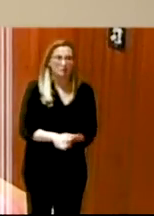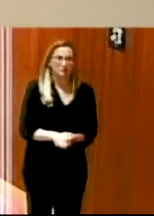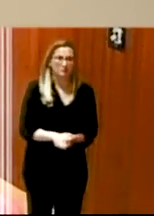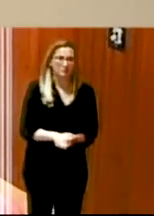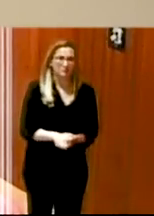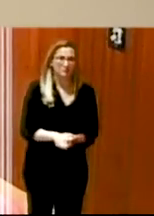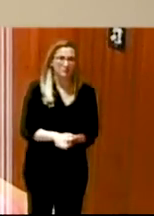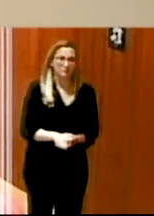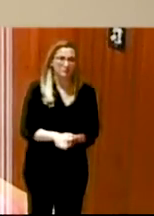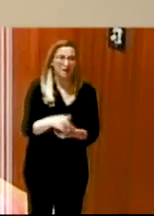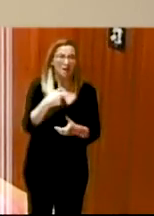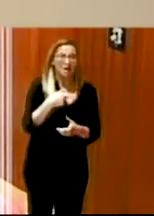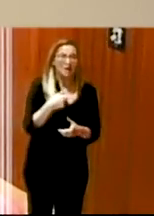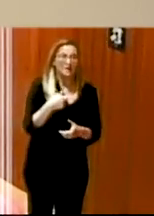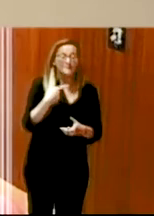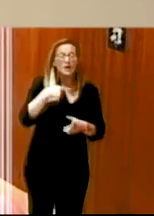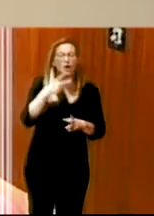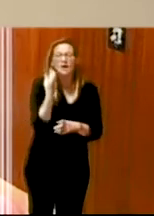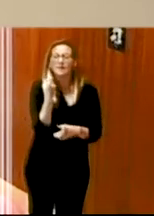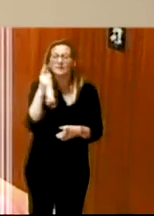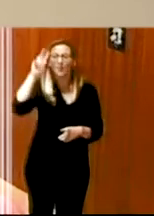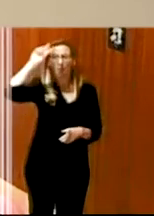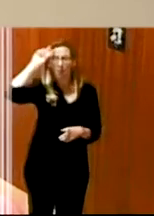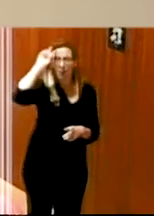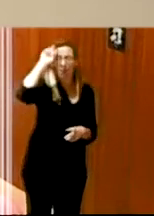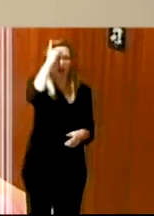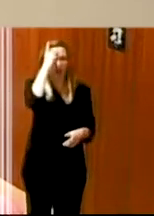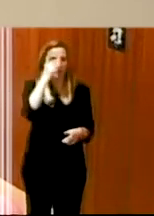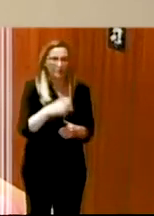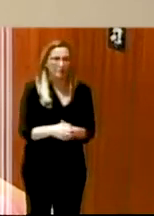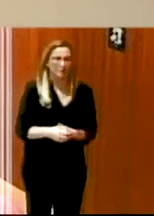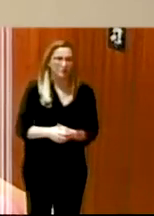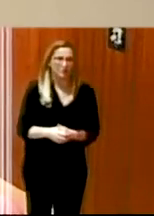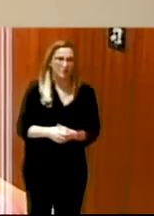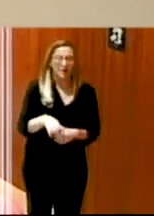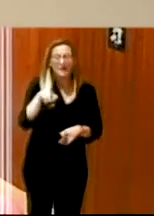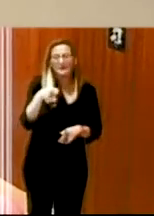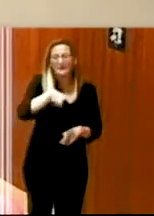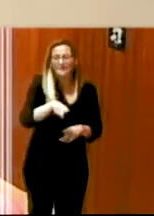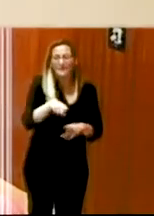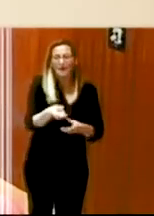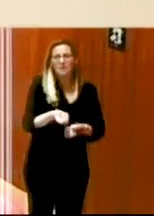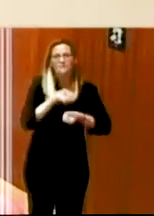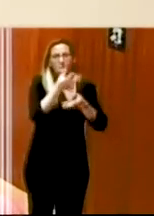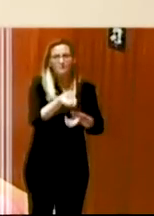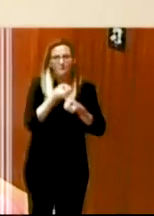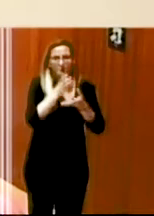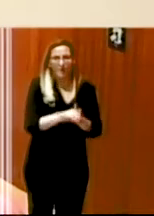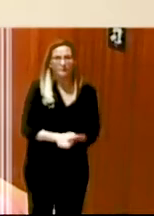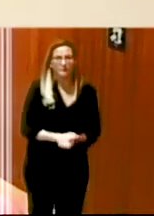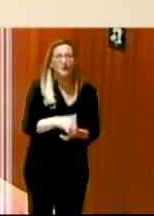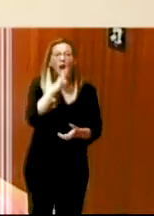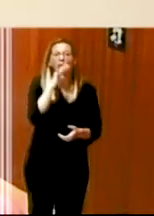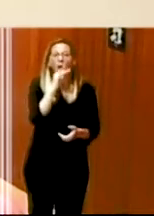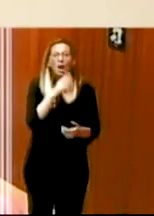que precisa ese cambio de mentalidad aparte de educar sensibilizar e informar de todas esas medidas ahora